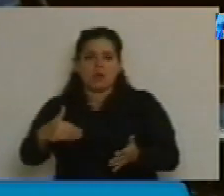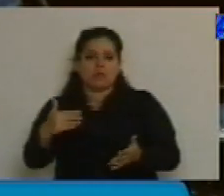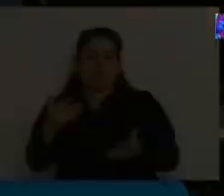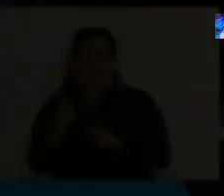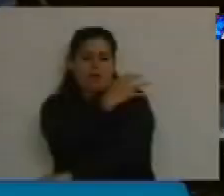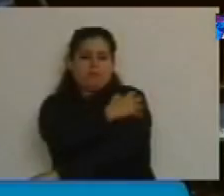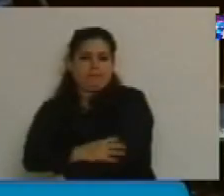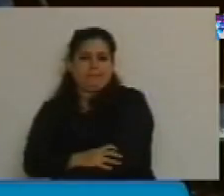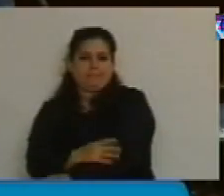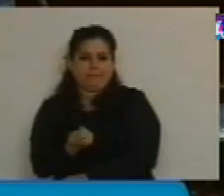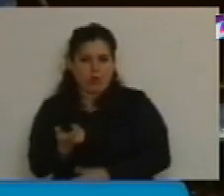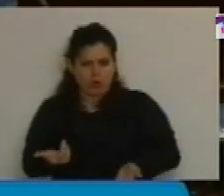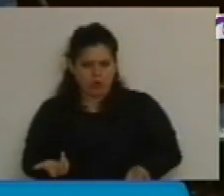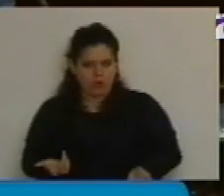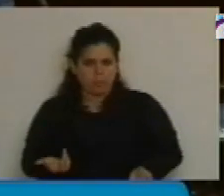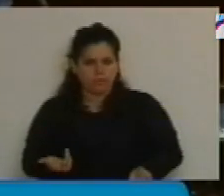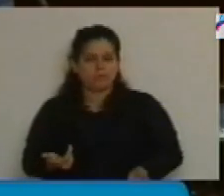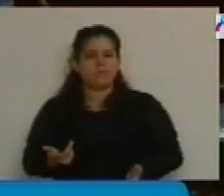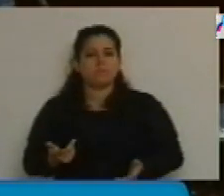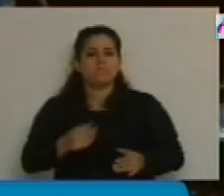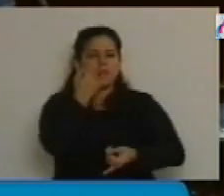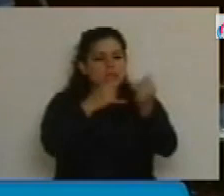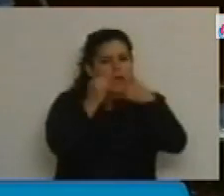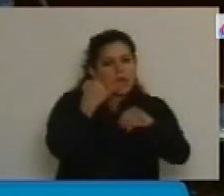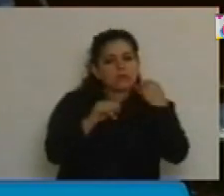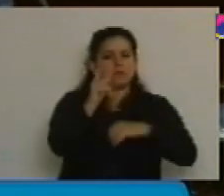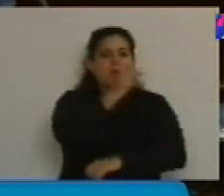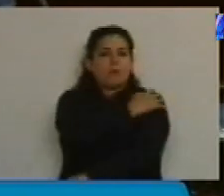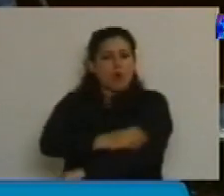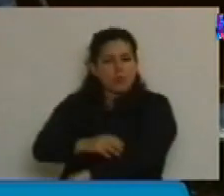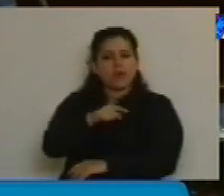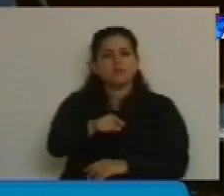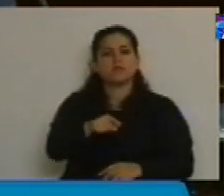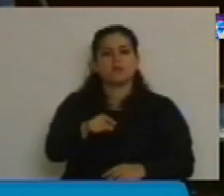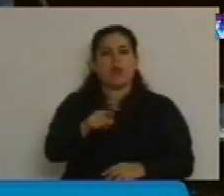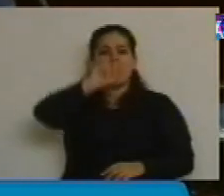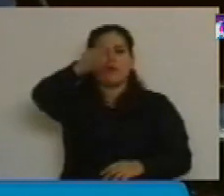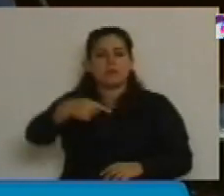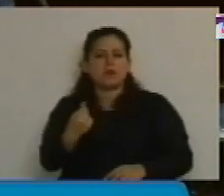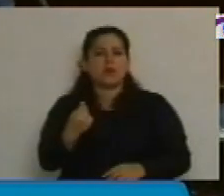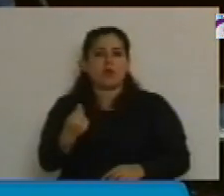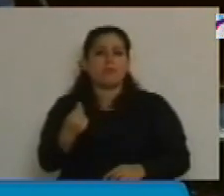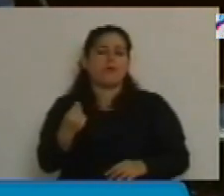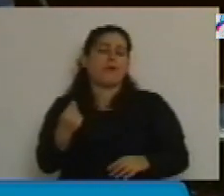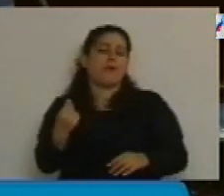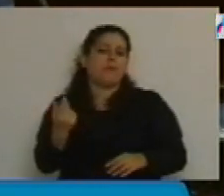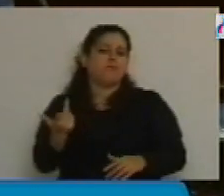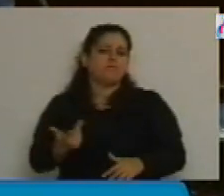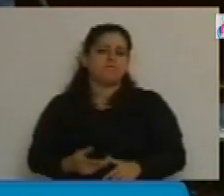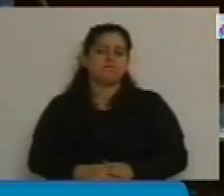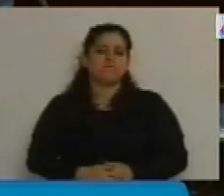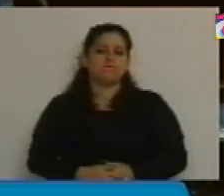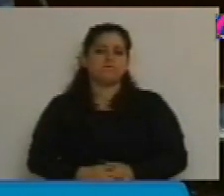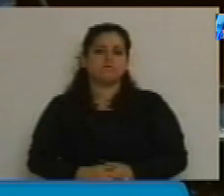resultados. Todos los indicadores de pobreza e indigencia han mostrado a partir de organismos multilaterales de crédito y a su vez también